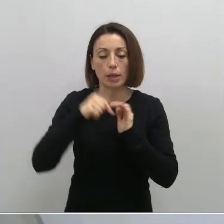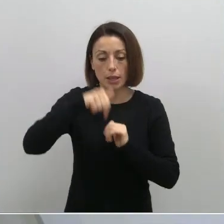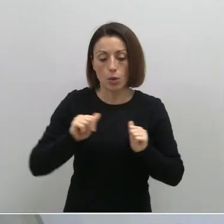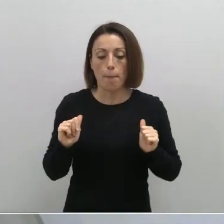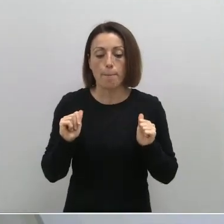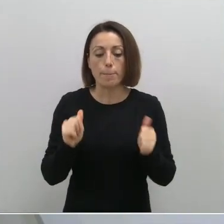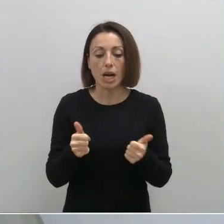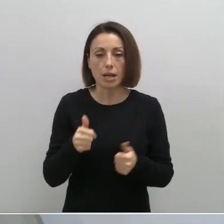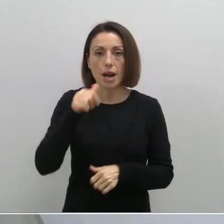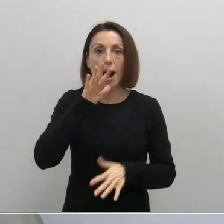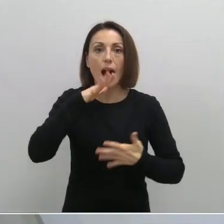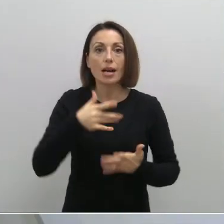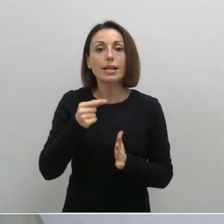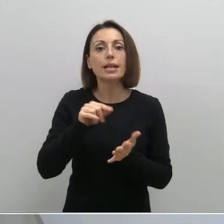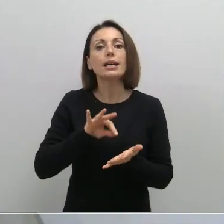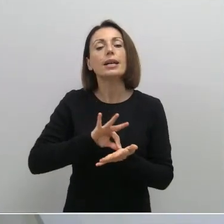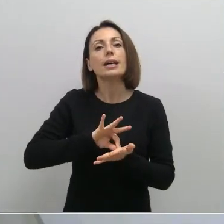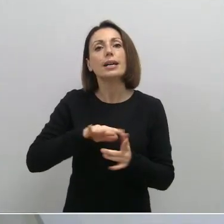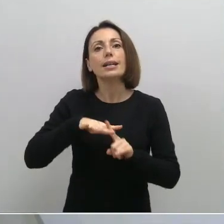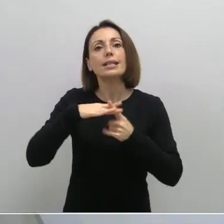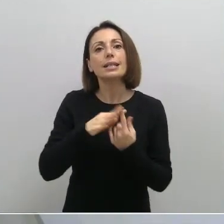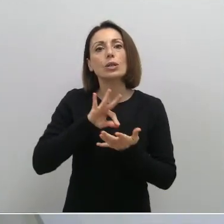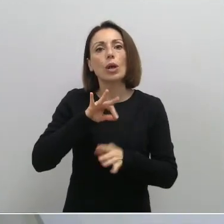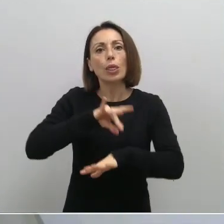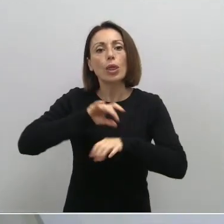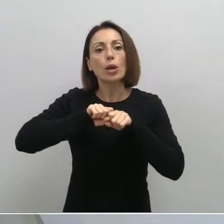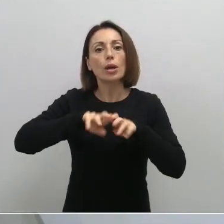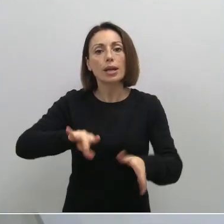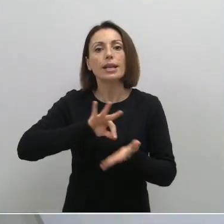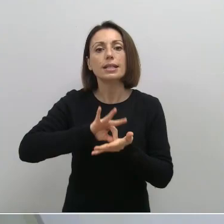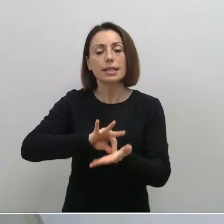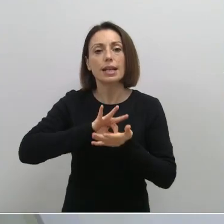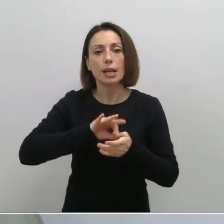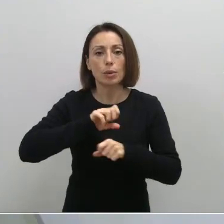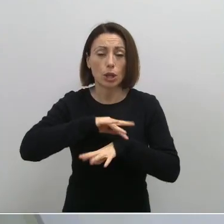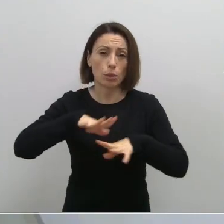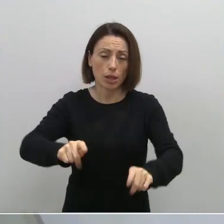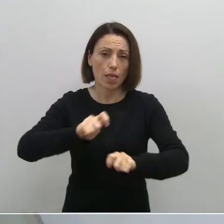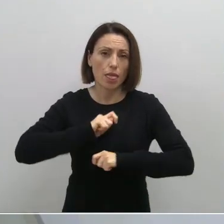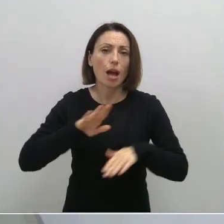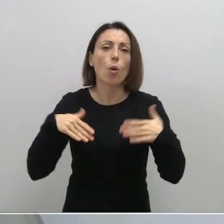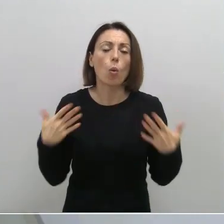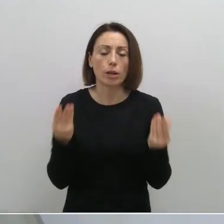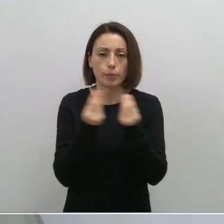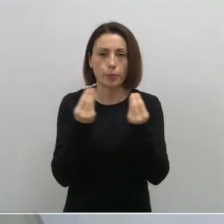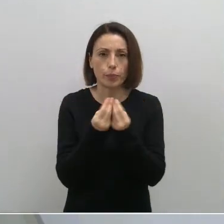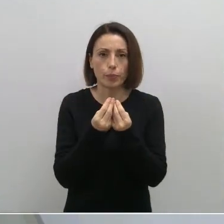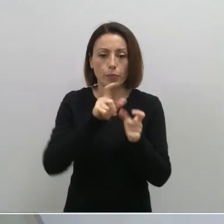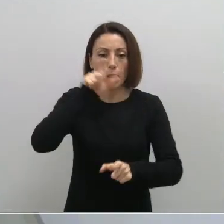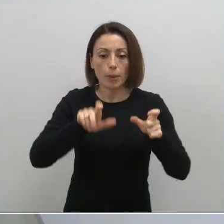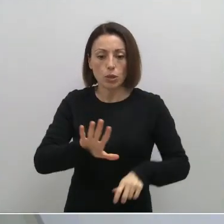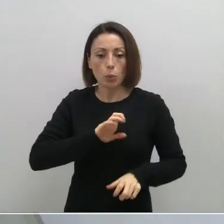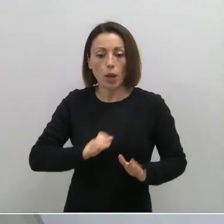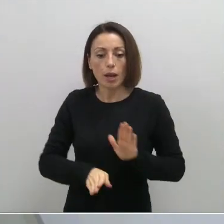hoy. A día de hoy, la situación epidemiológica que nos proporciona el Servicio de Epidemiología registraba las siguientes cifras. El número de casos